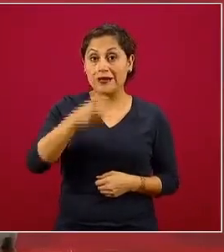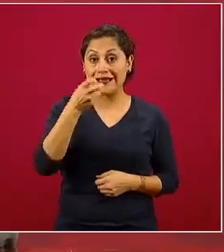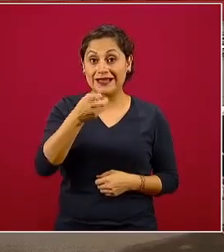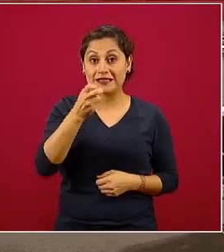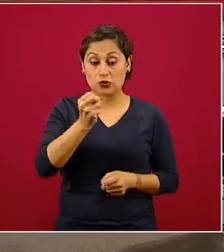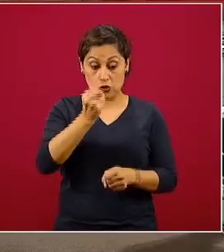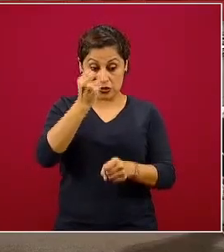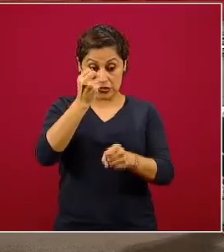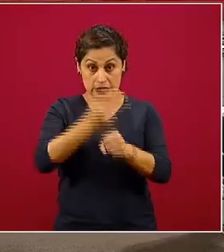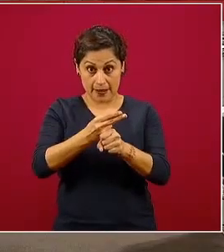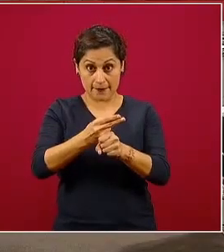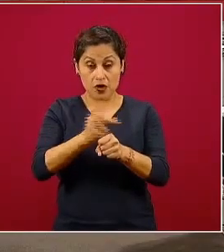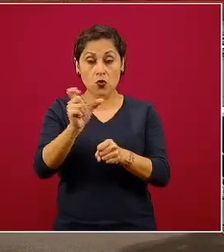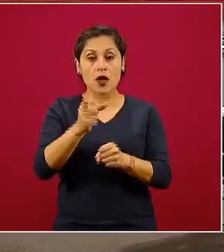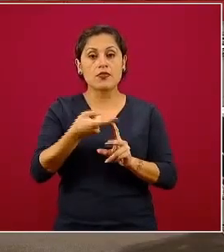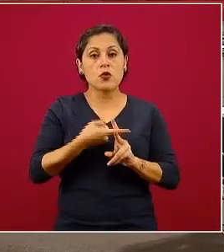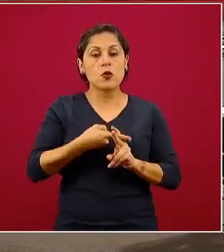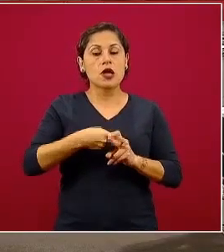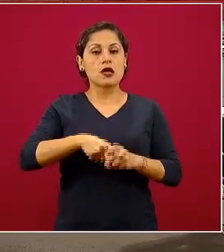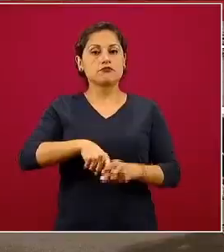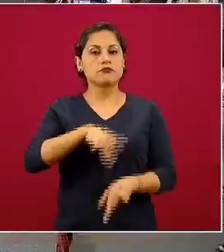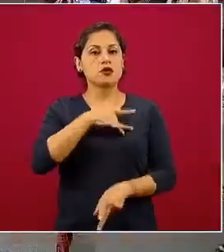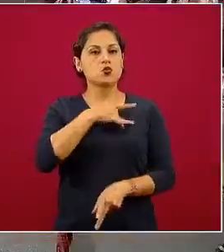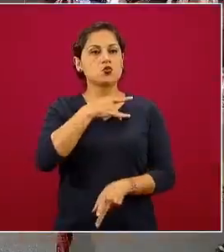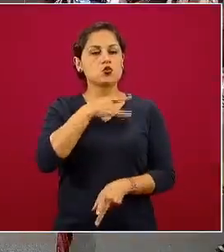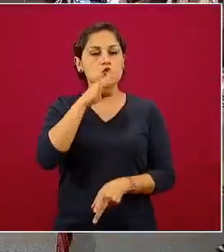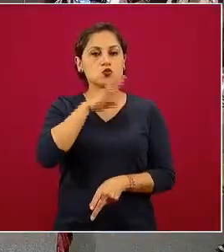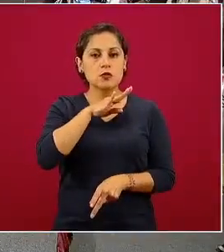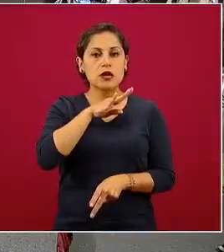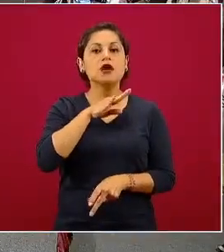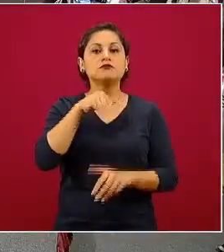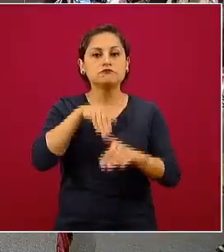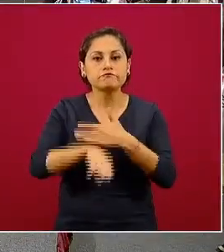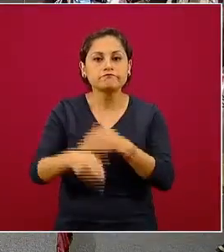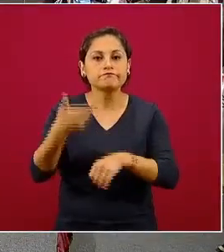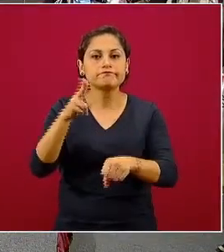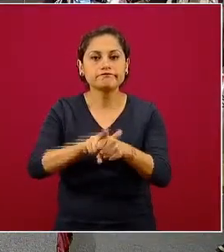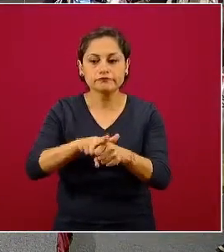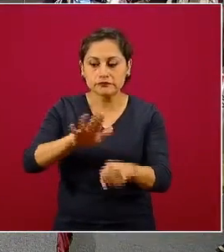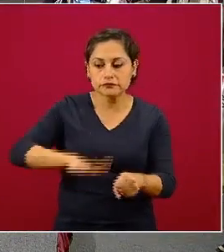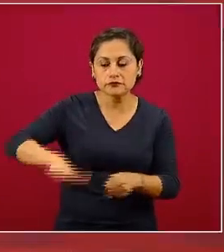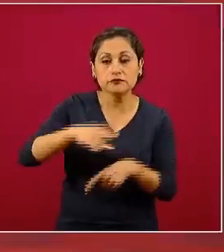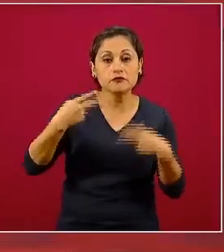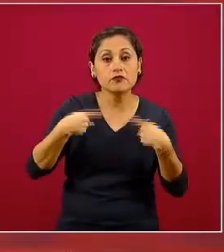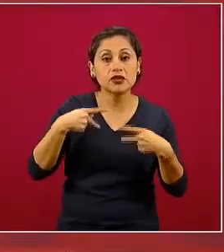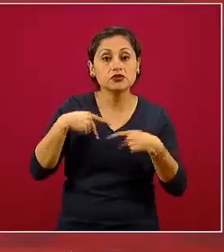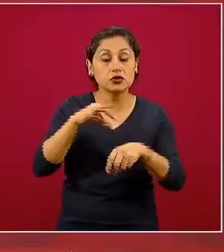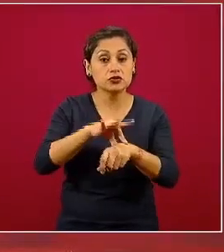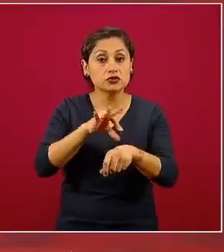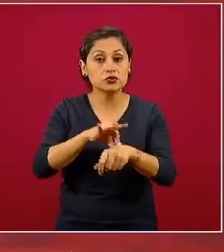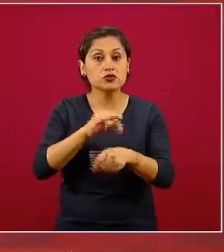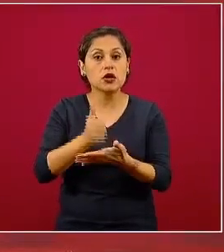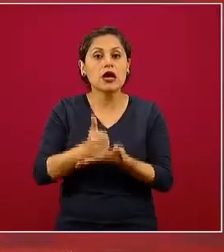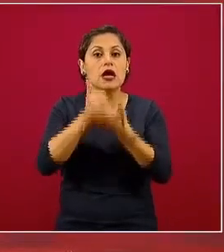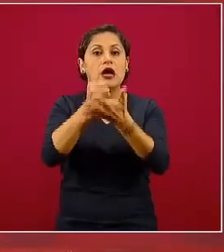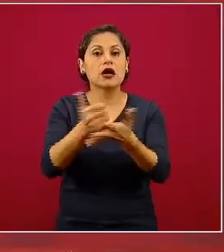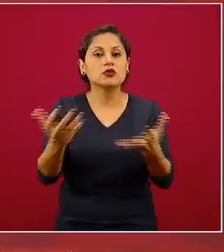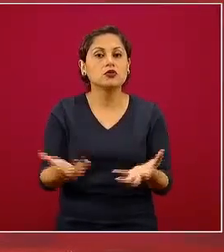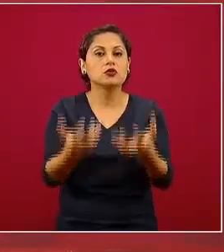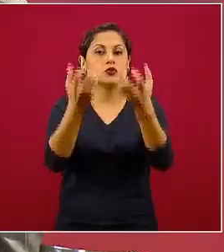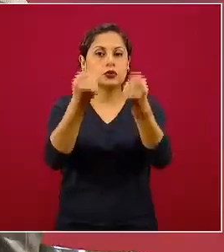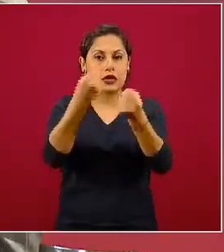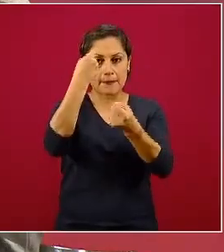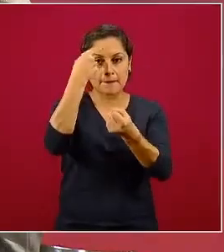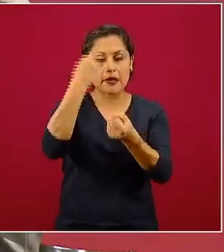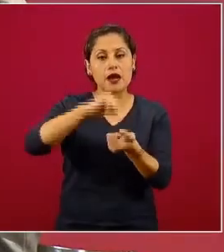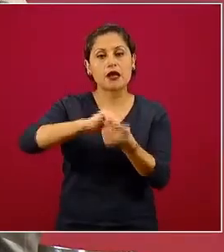temprano en el curso de la enfermedad, el manejo médico puede ayudar a disminuir el peligro de complicaciones